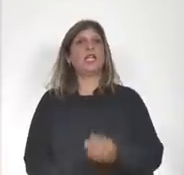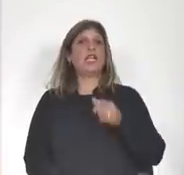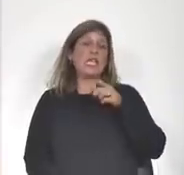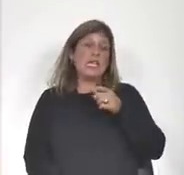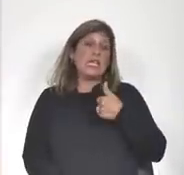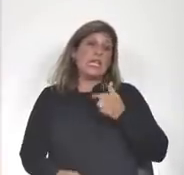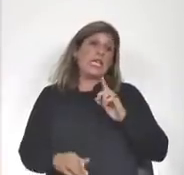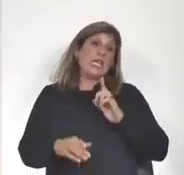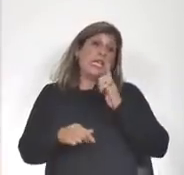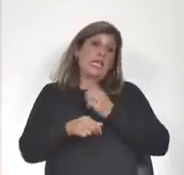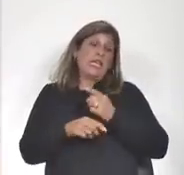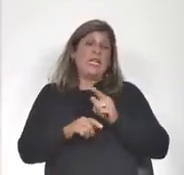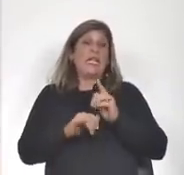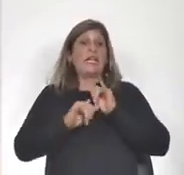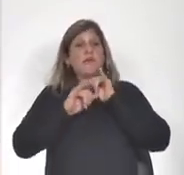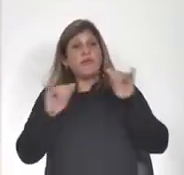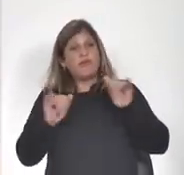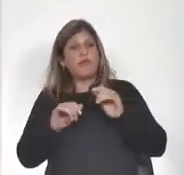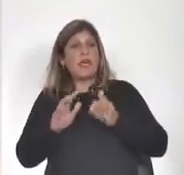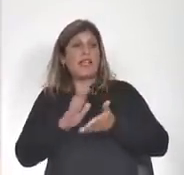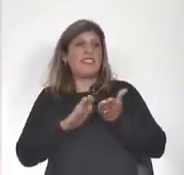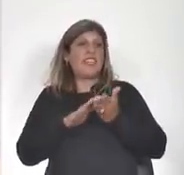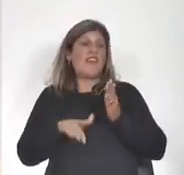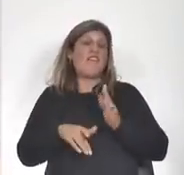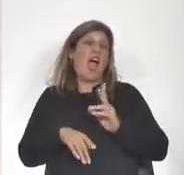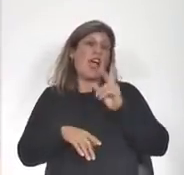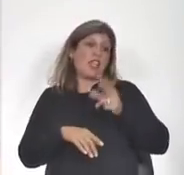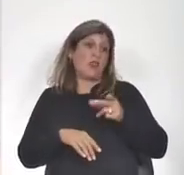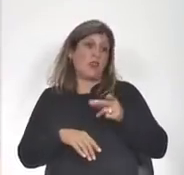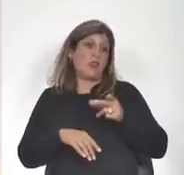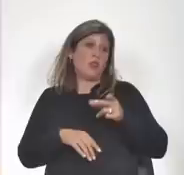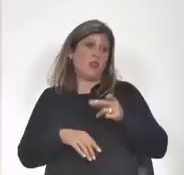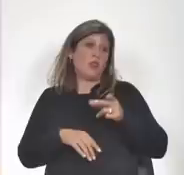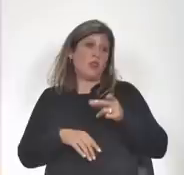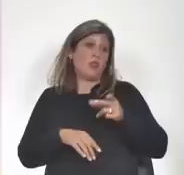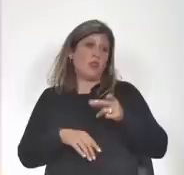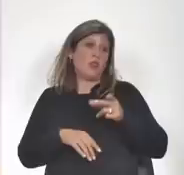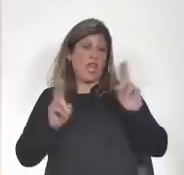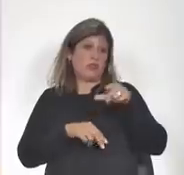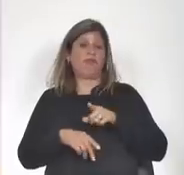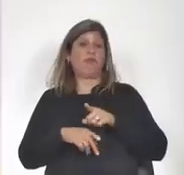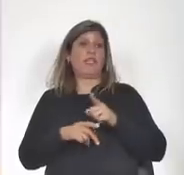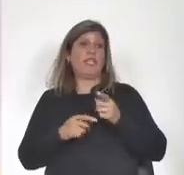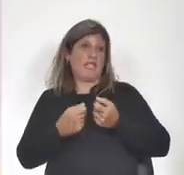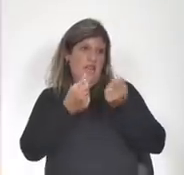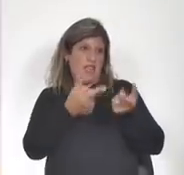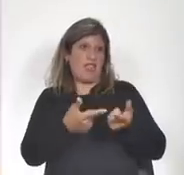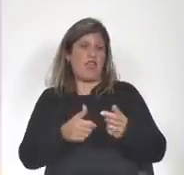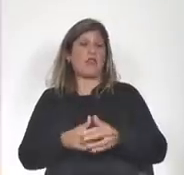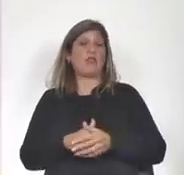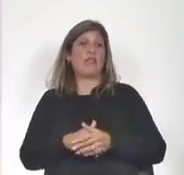determina que se anuncie que se va a renunciar a esos beneficios fiscales que se habían concedido.